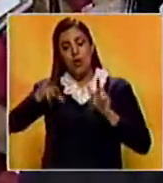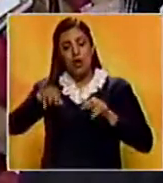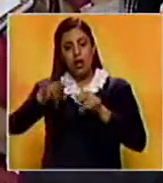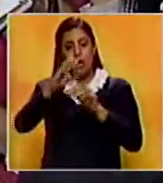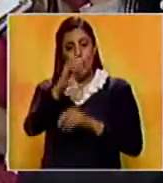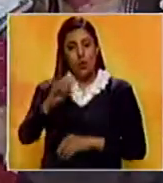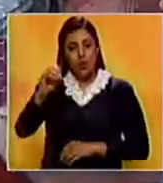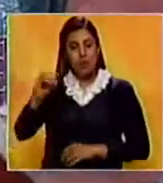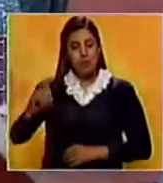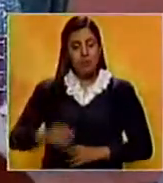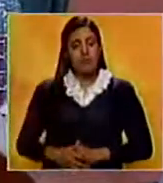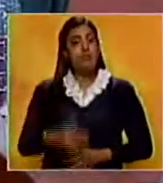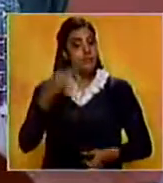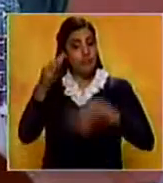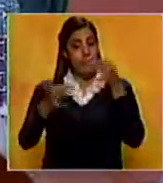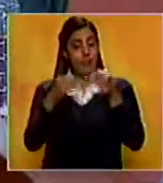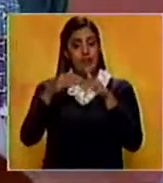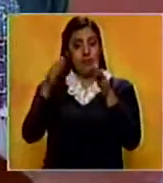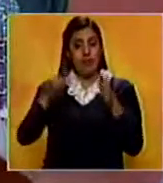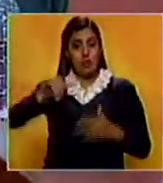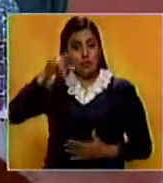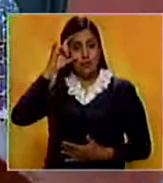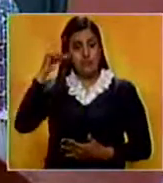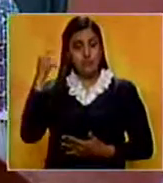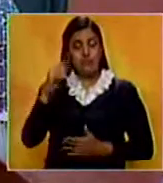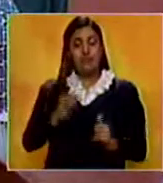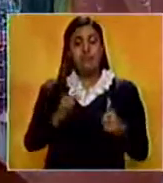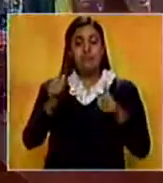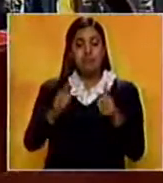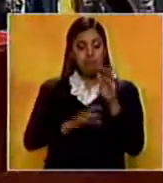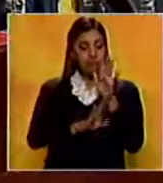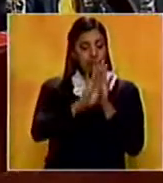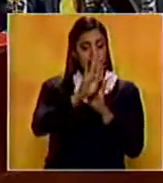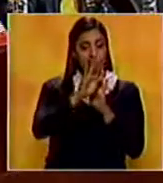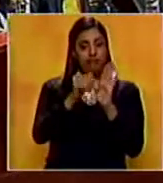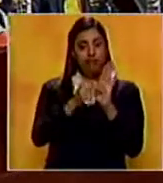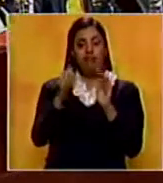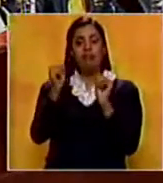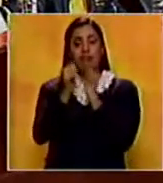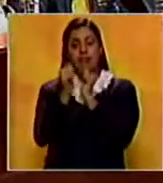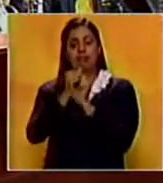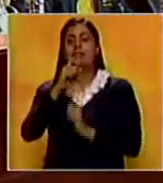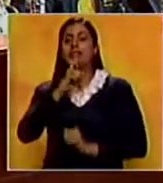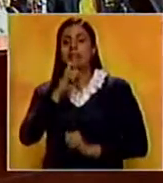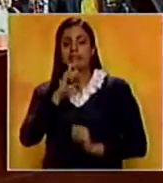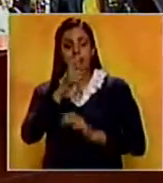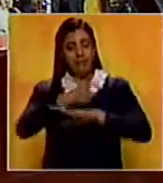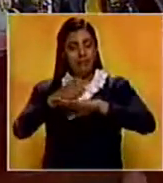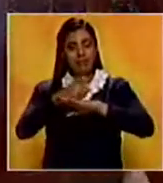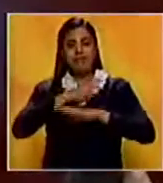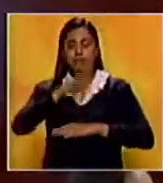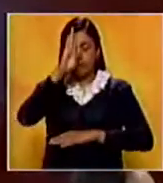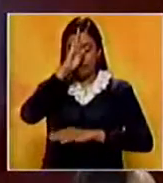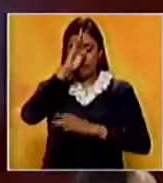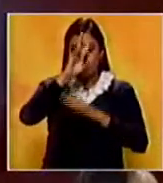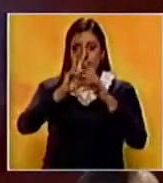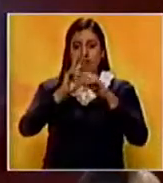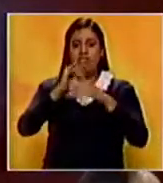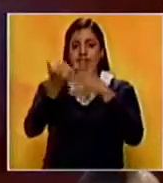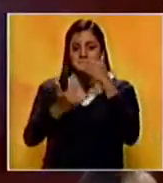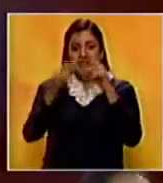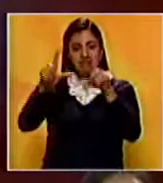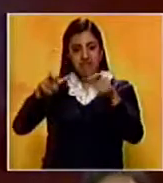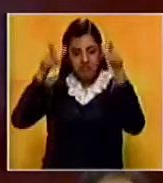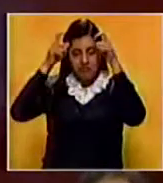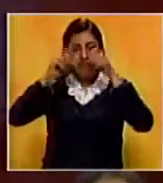de Lorinoco. Explicó el Ministro Jorge Reaza que, aparte del desarrollo, la minería del gobierno tiene un banco de proyectos en el área de la